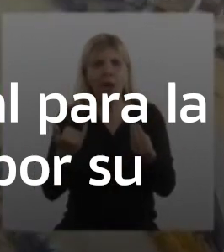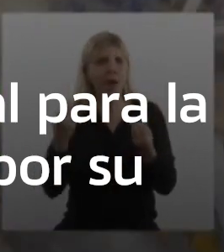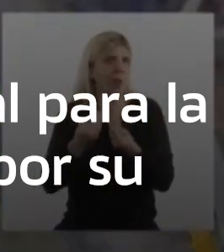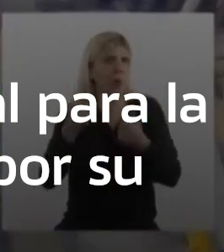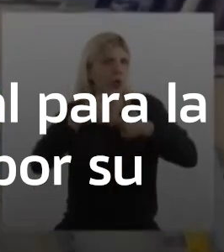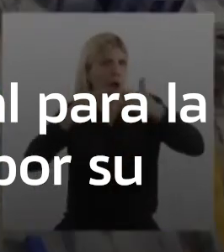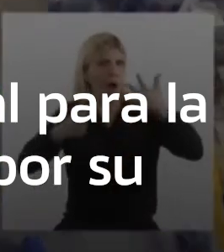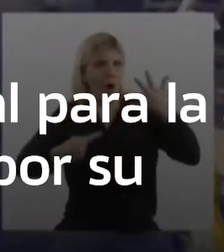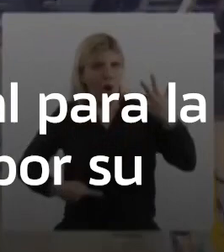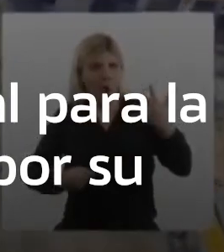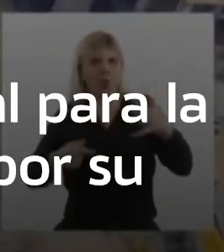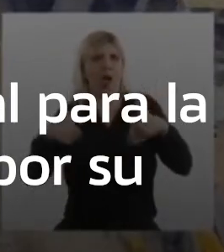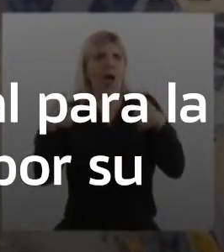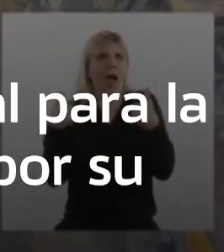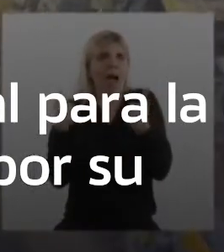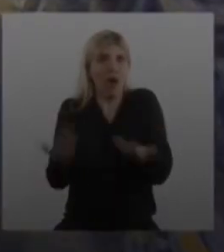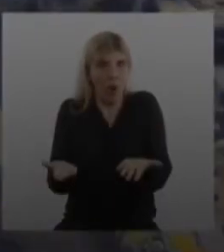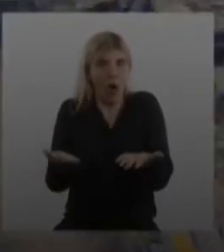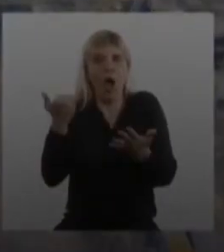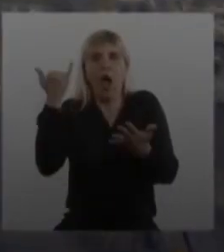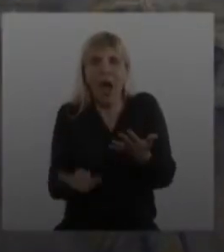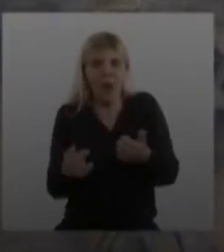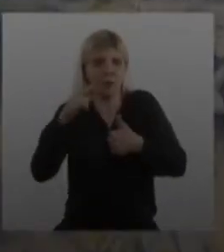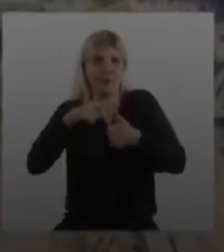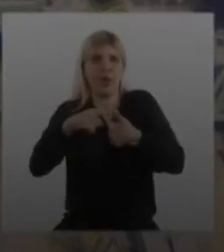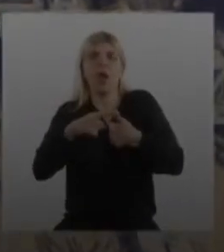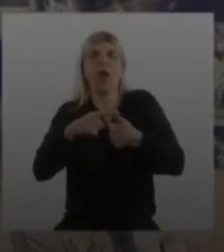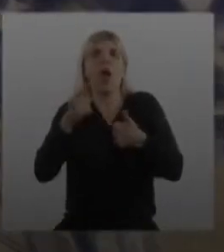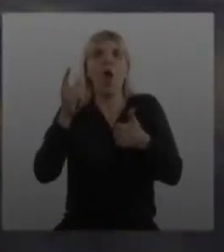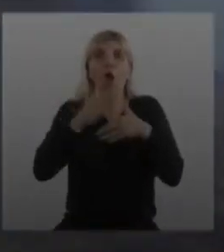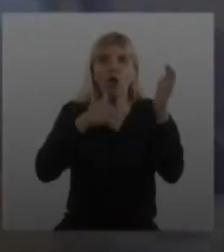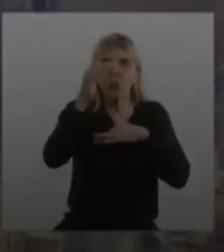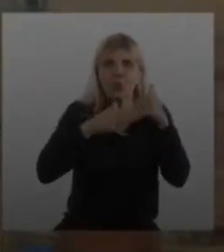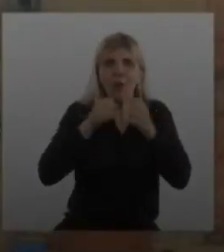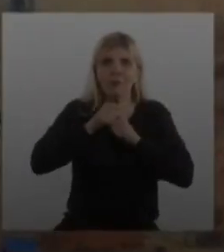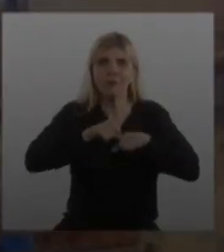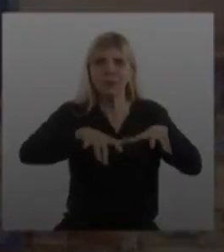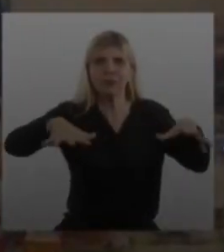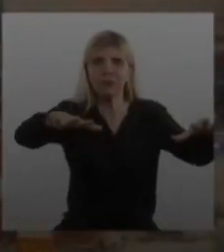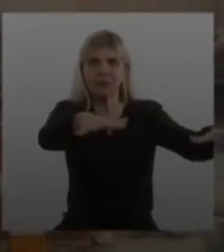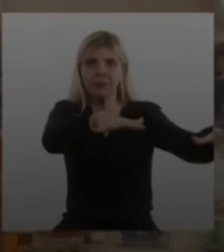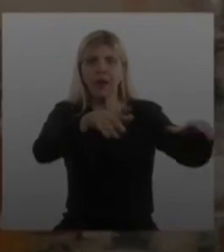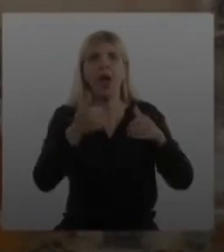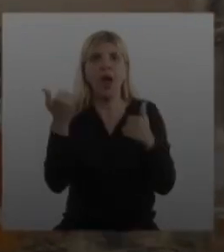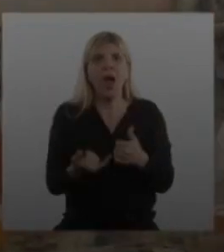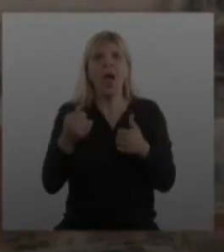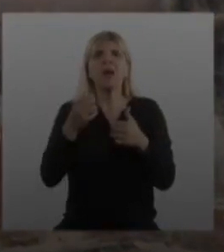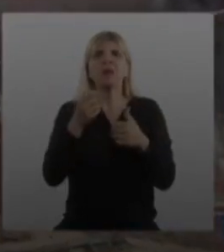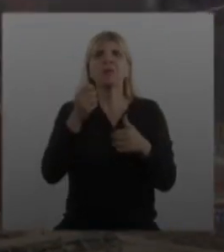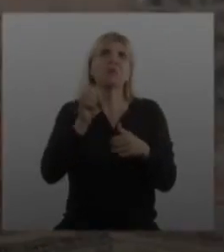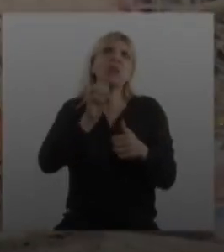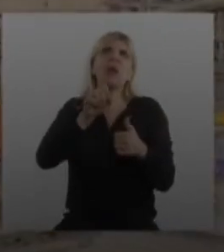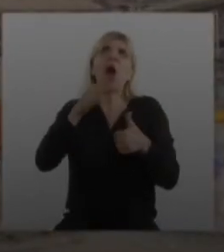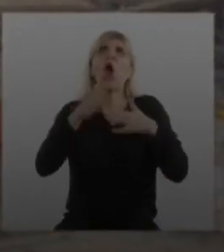Primero tiene un efecto multiplicador. Cuando uno habla de construcción, no habla de construcción en abstracto.